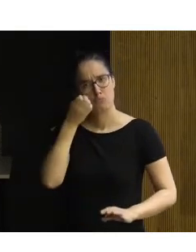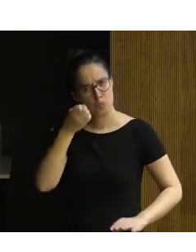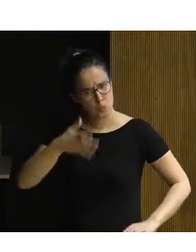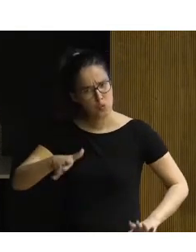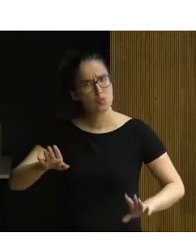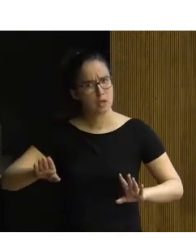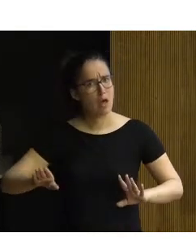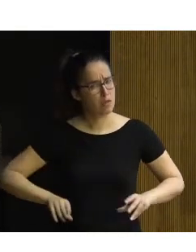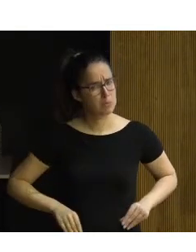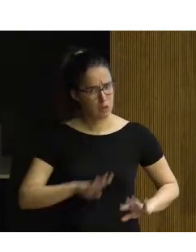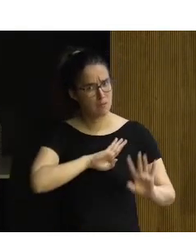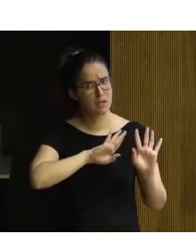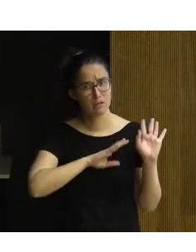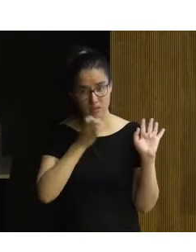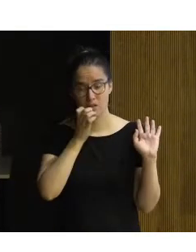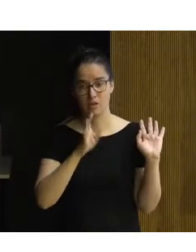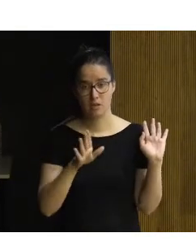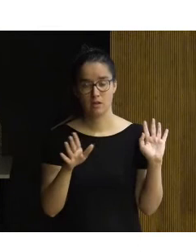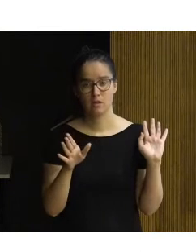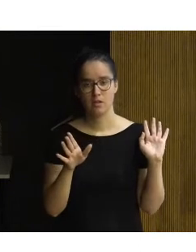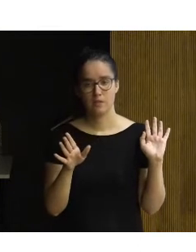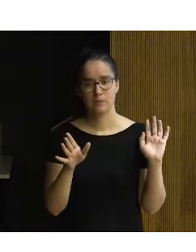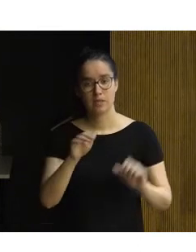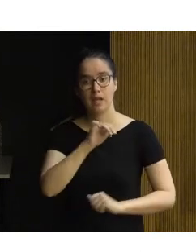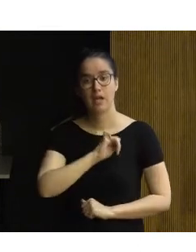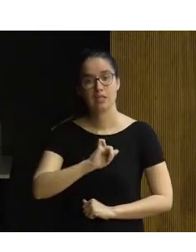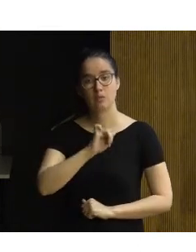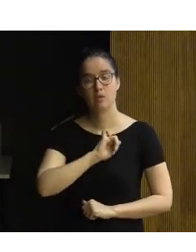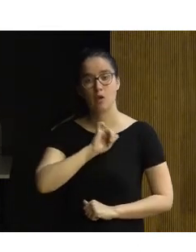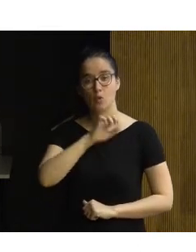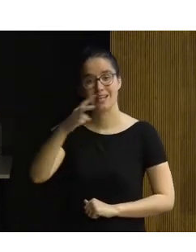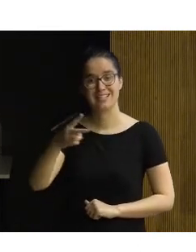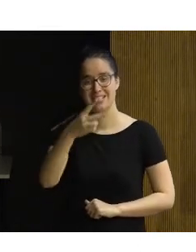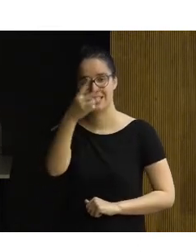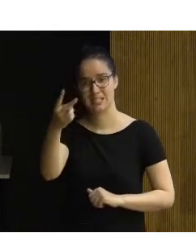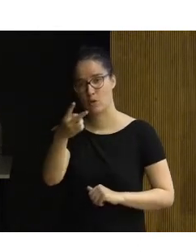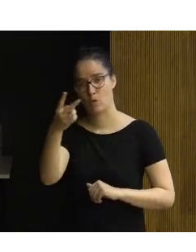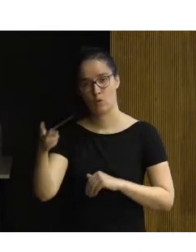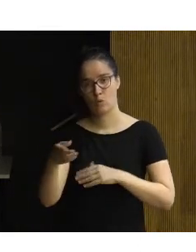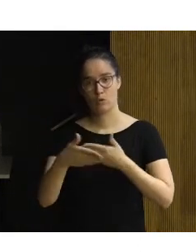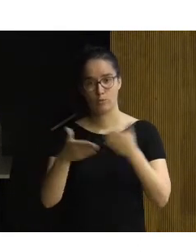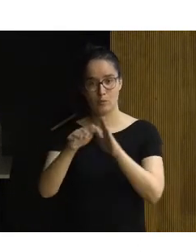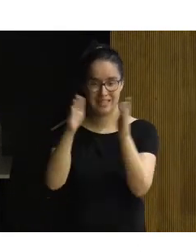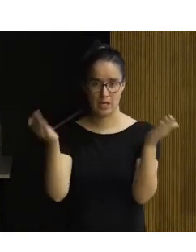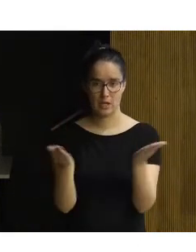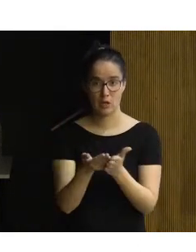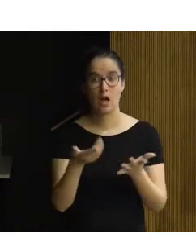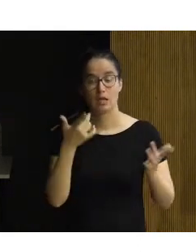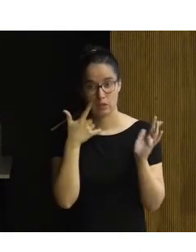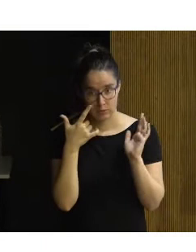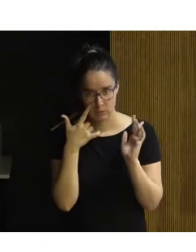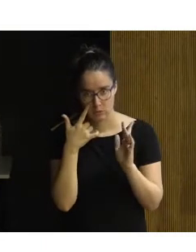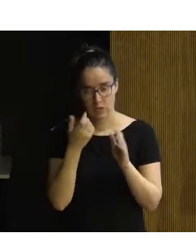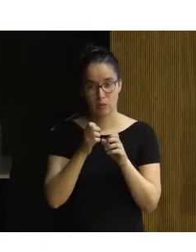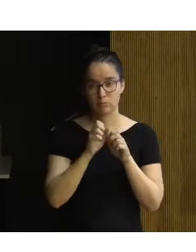y se le espera una segura proyección internacional, con lo cual vamos también a